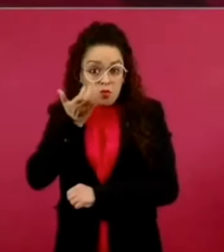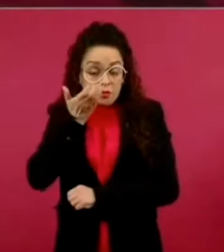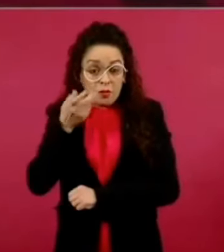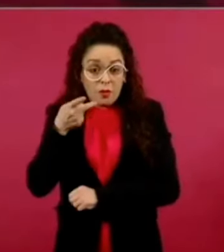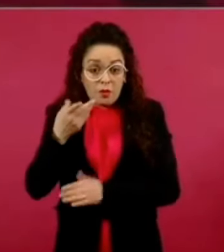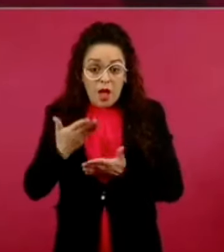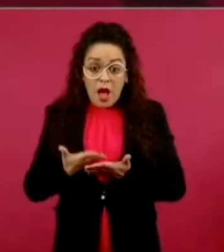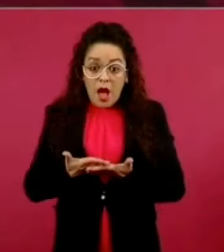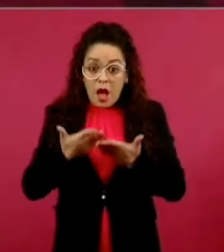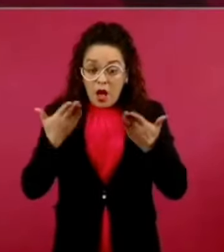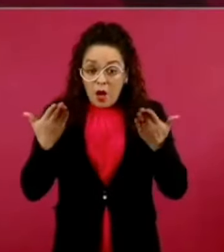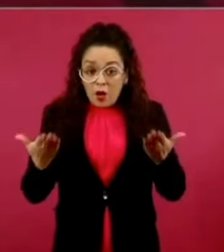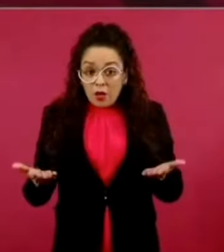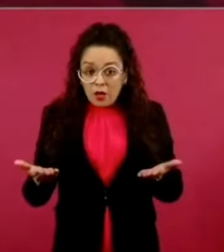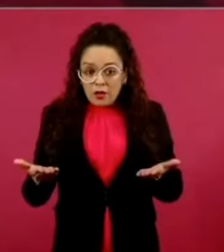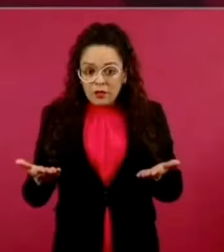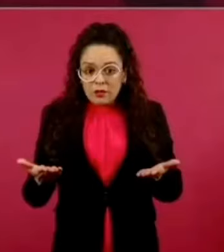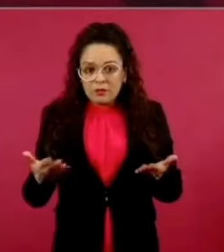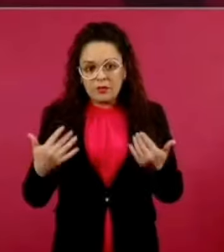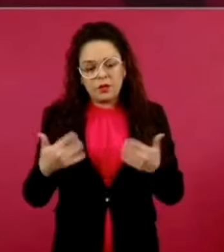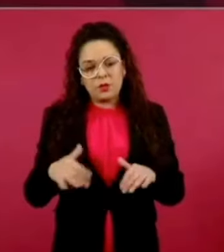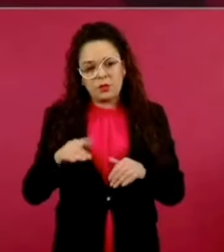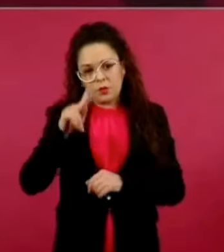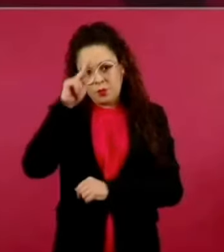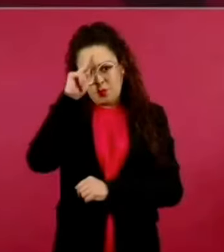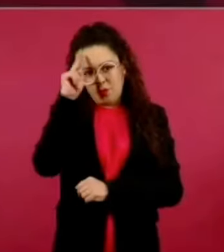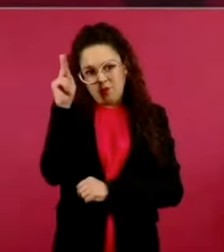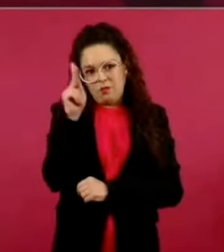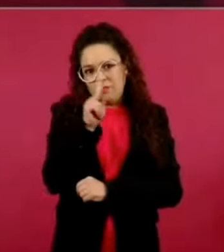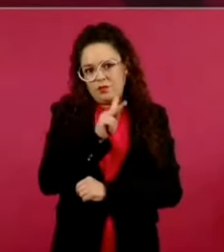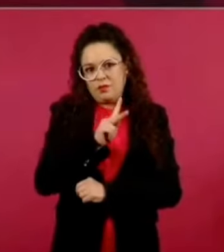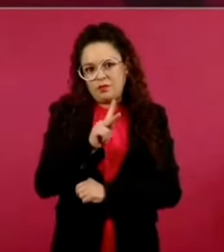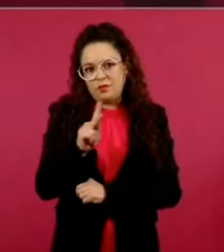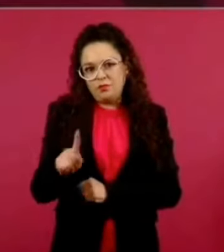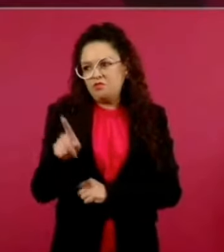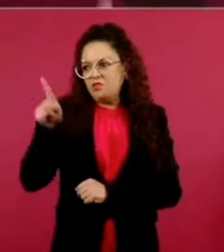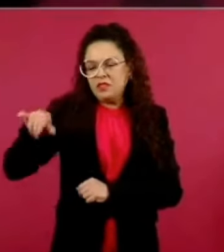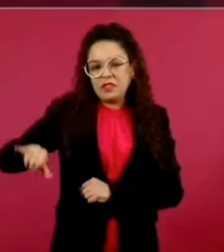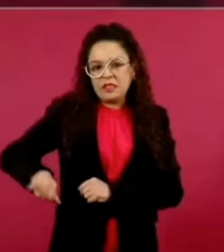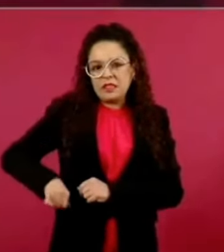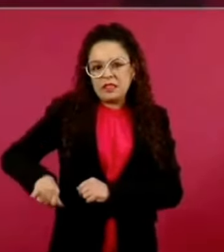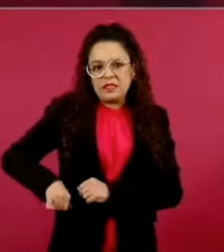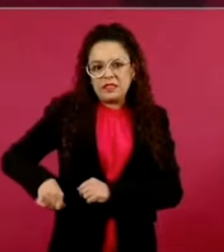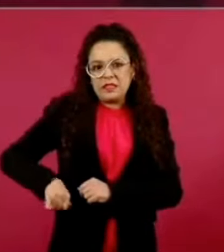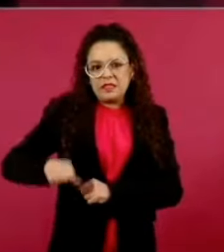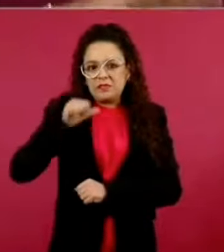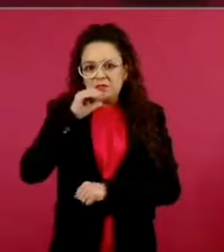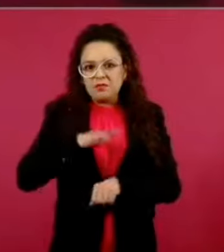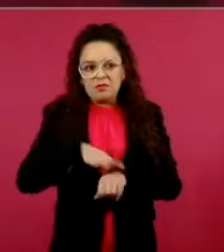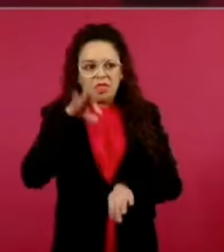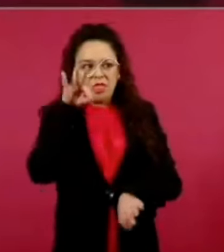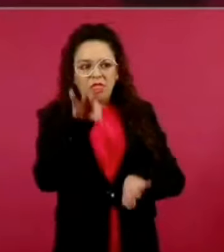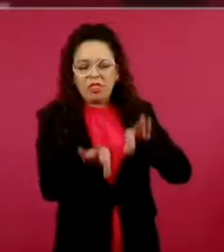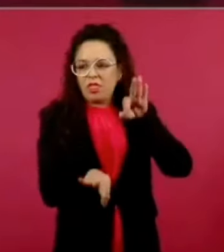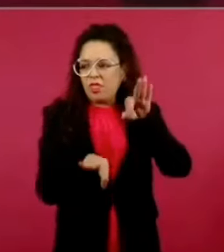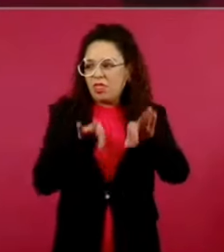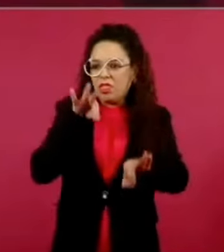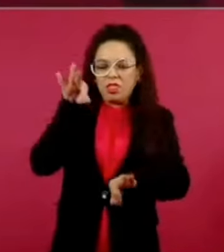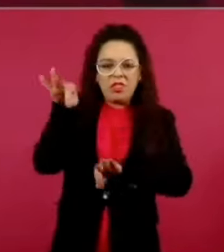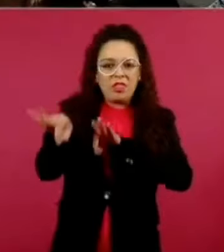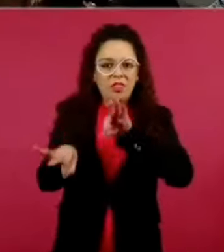sensacionalistas, amarillistas. Ahora, bueno,